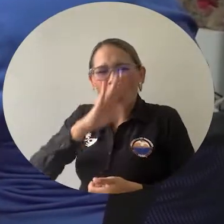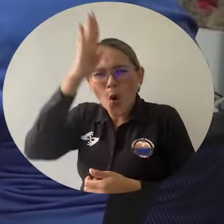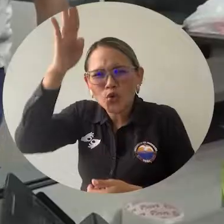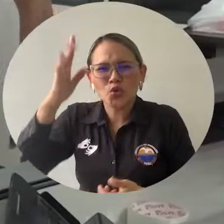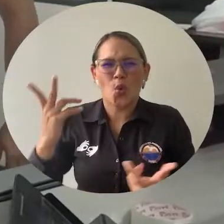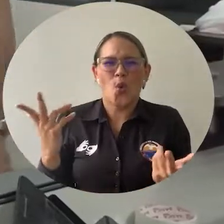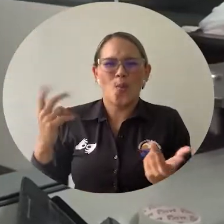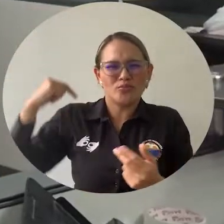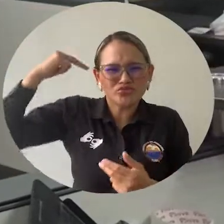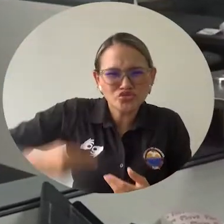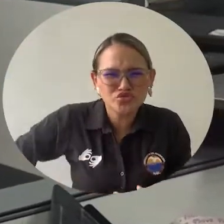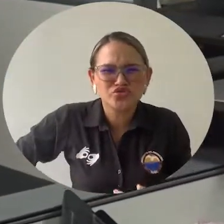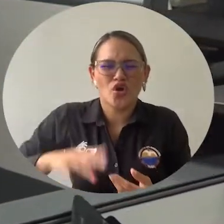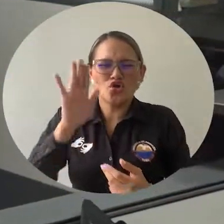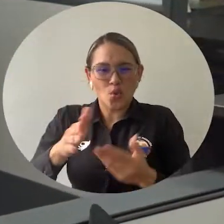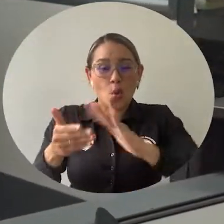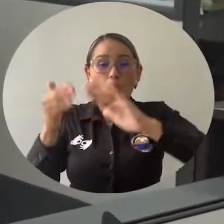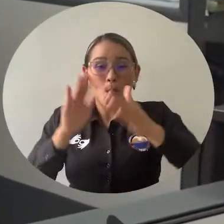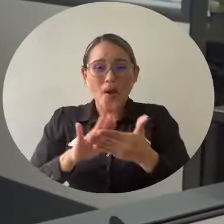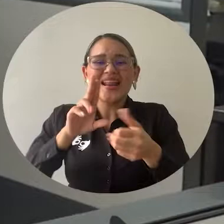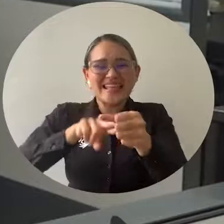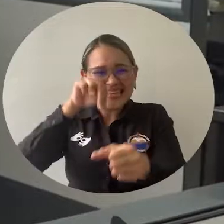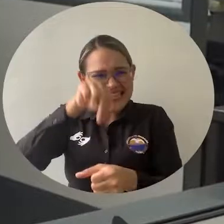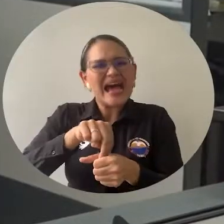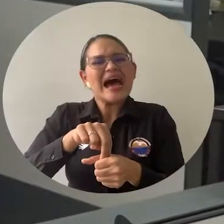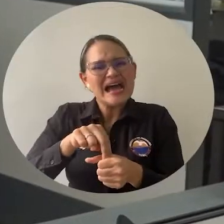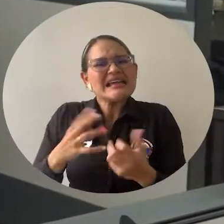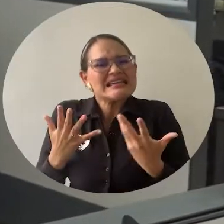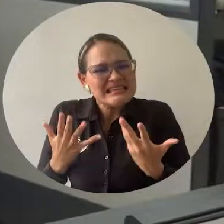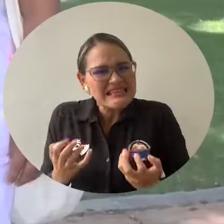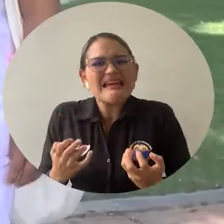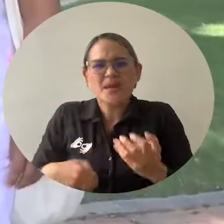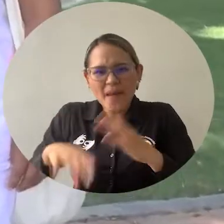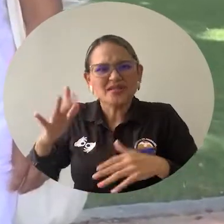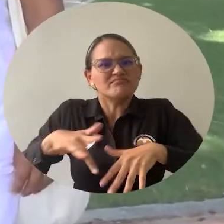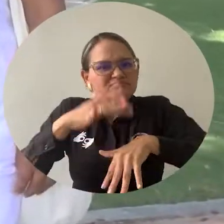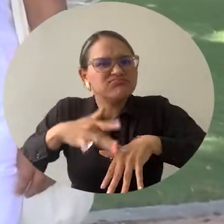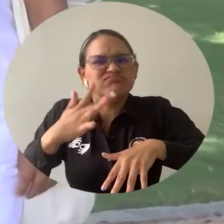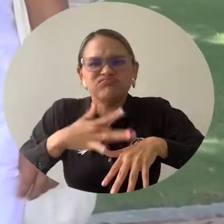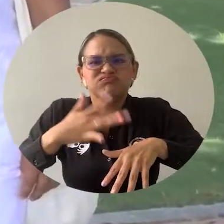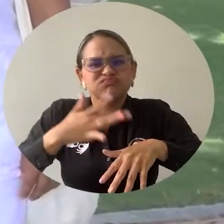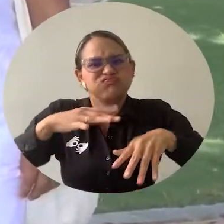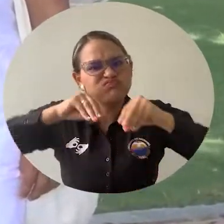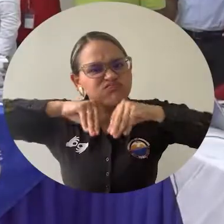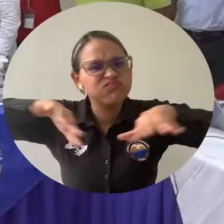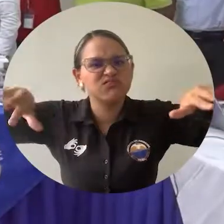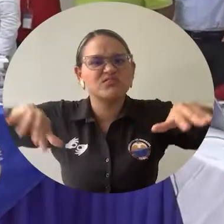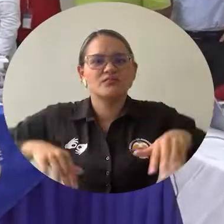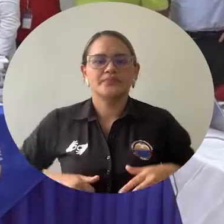saberes propios de las etnias y culturas que constituyen la nación colombiana.